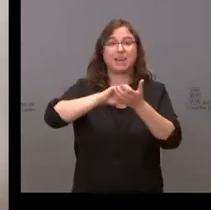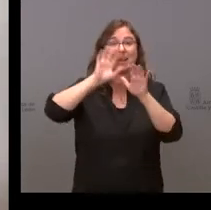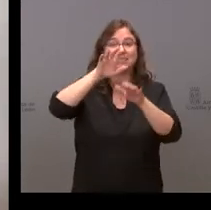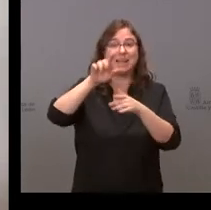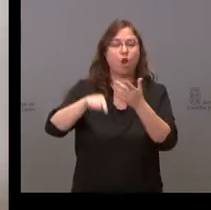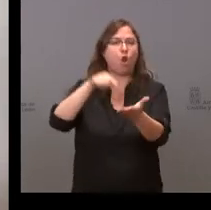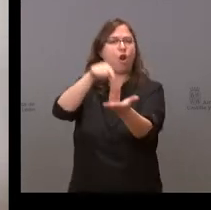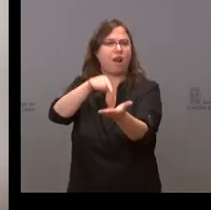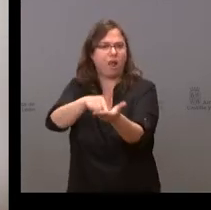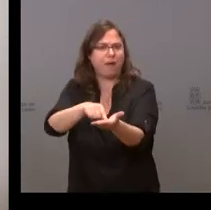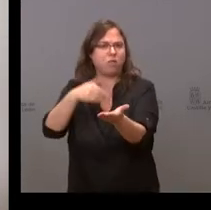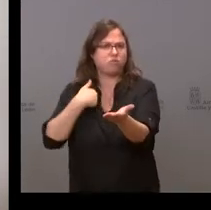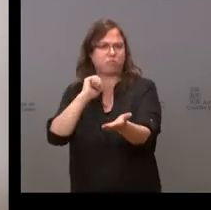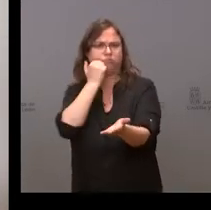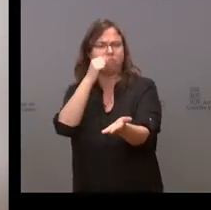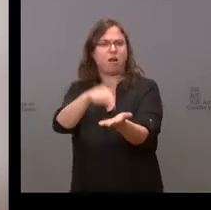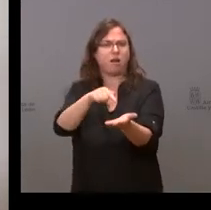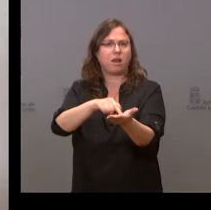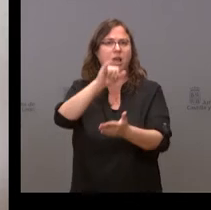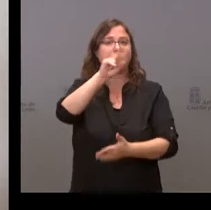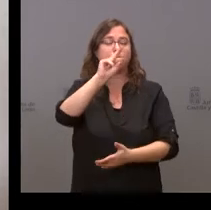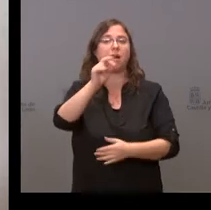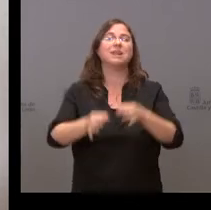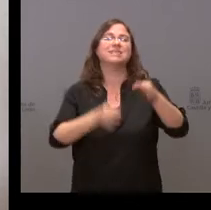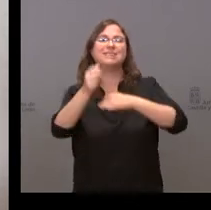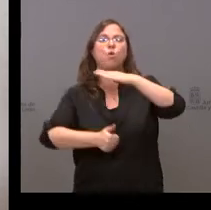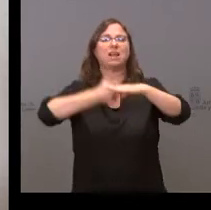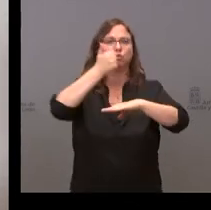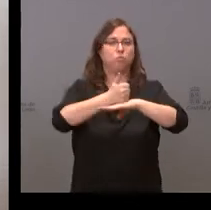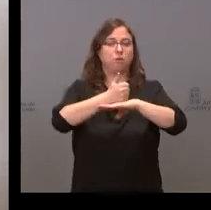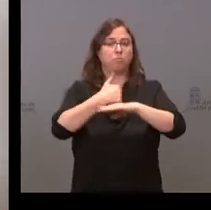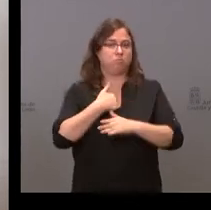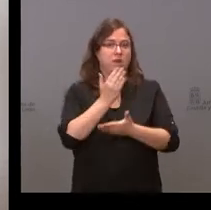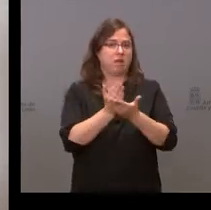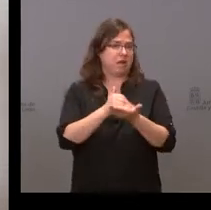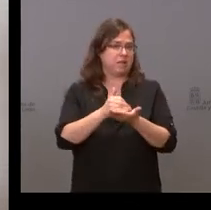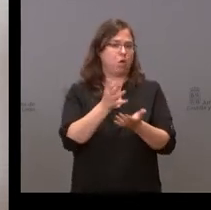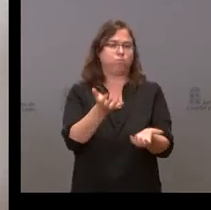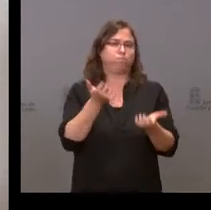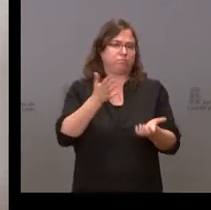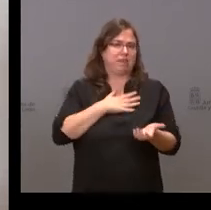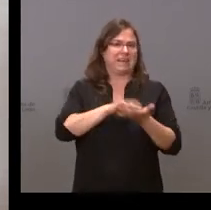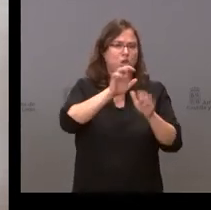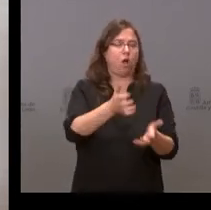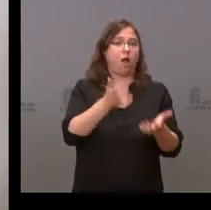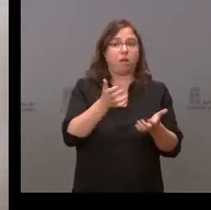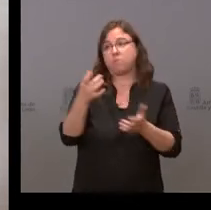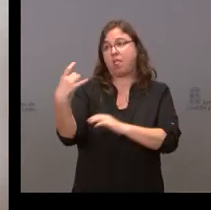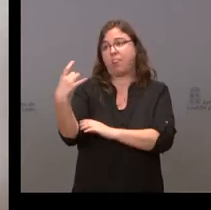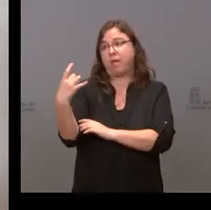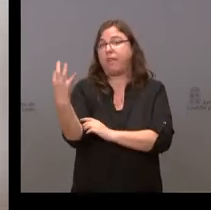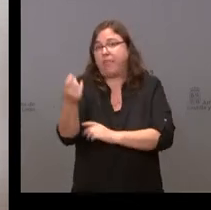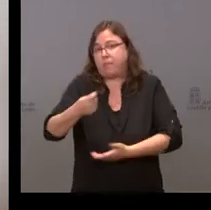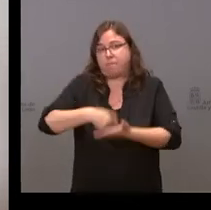IVA ante el Tribunal Supremo, lo ganó al Gobierno de España, nos lo debe y nos lo tiene que